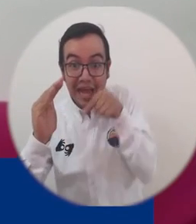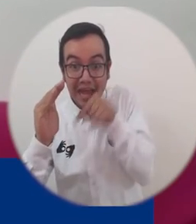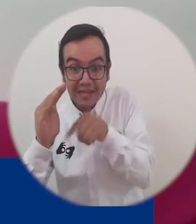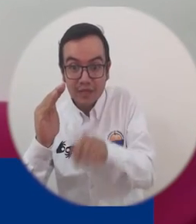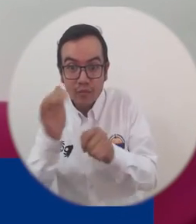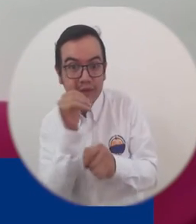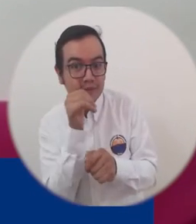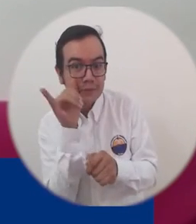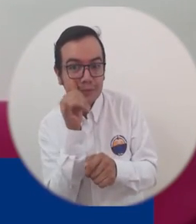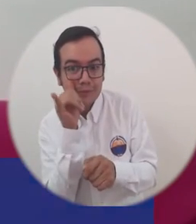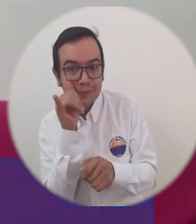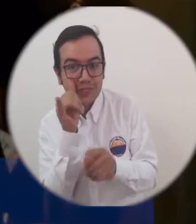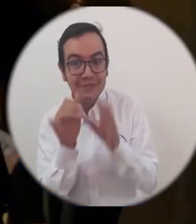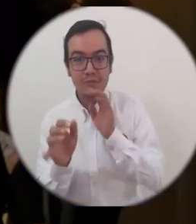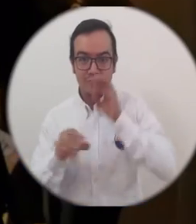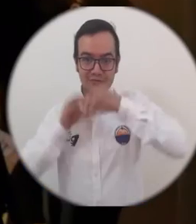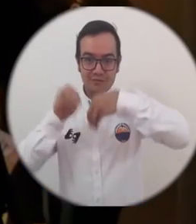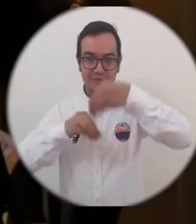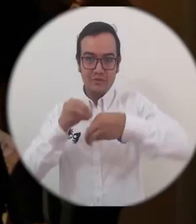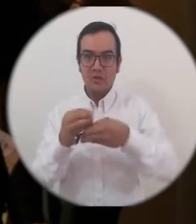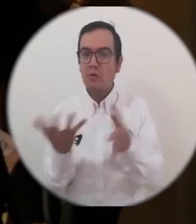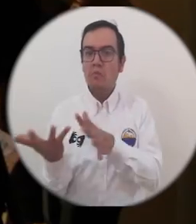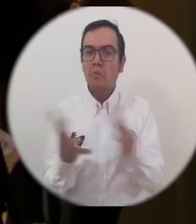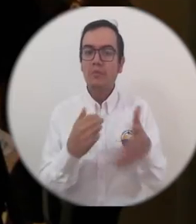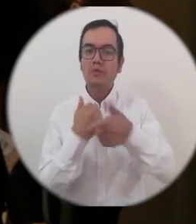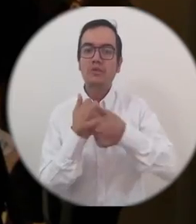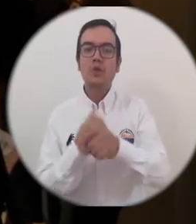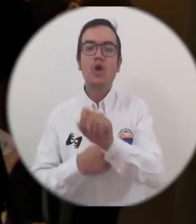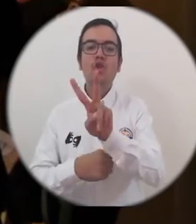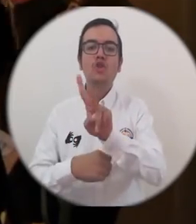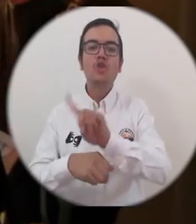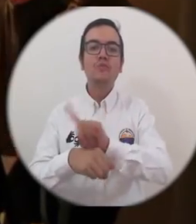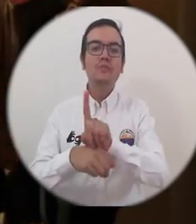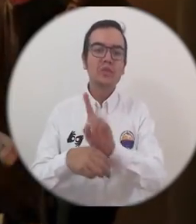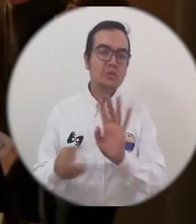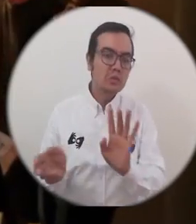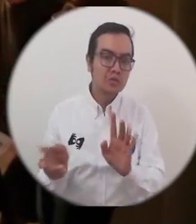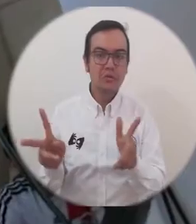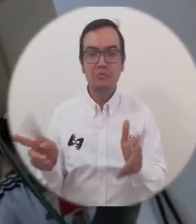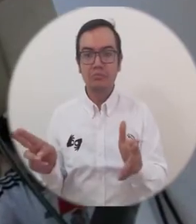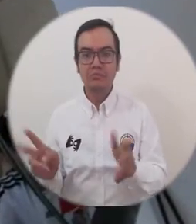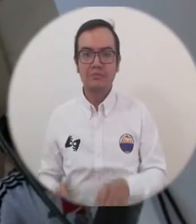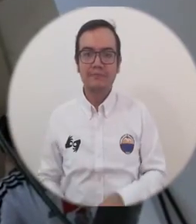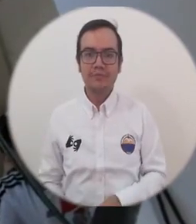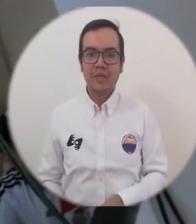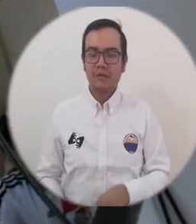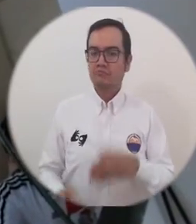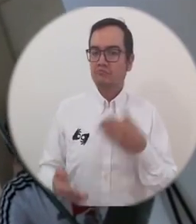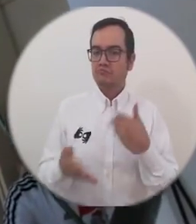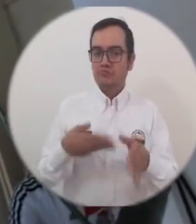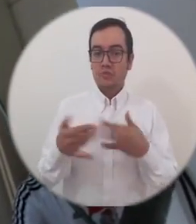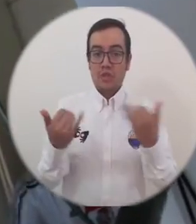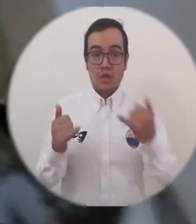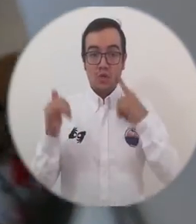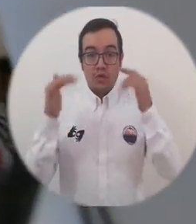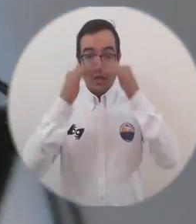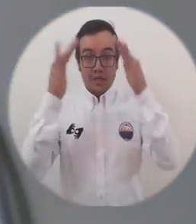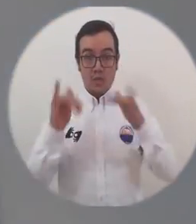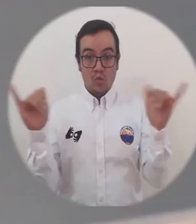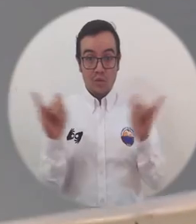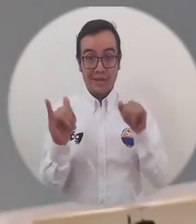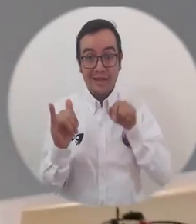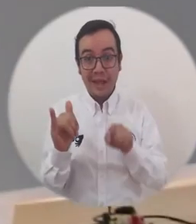puedan hacer una película de hasta dos minutos de duración. Esta película, dentro de todo el marco de la